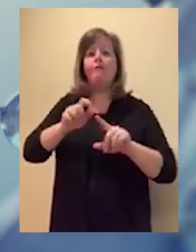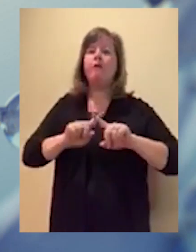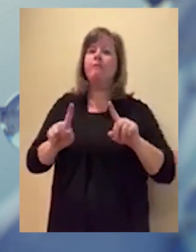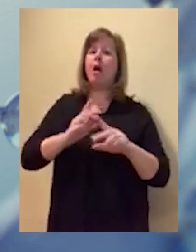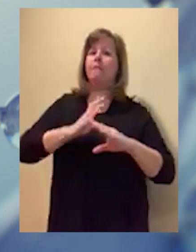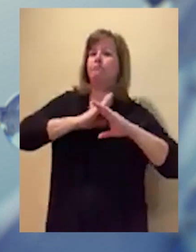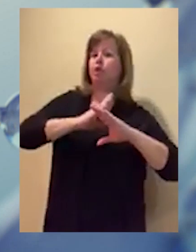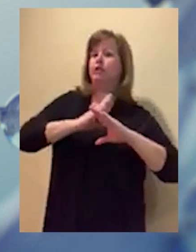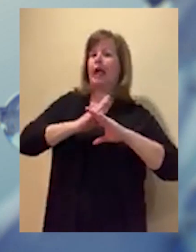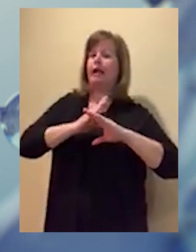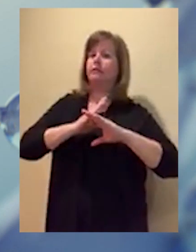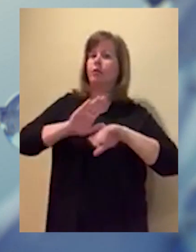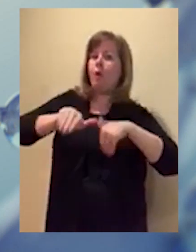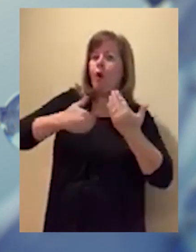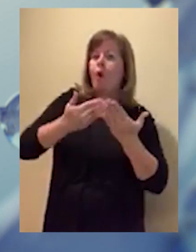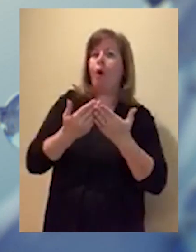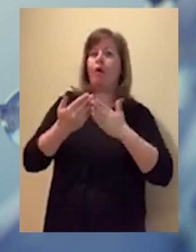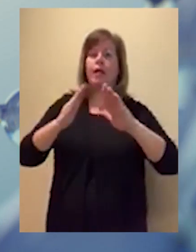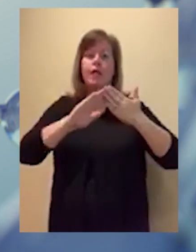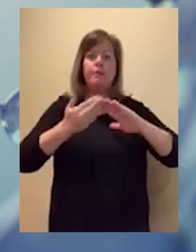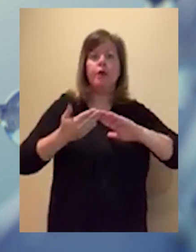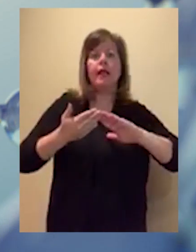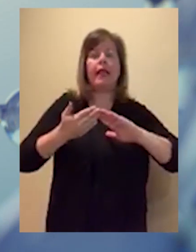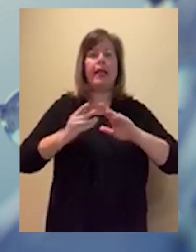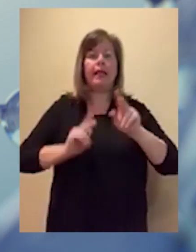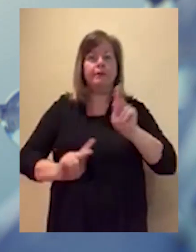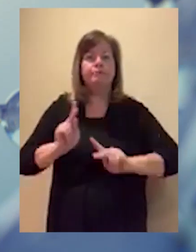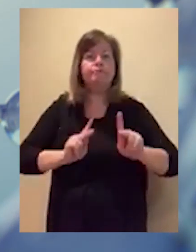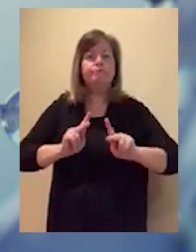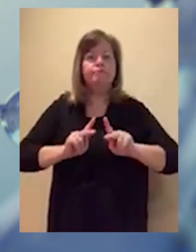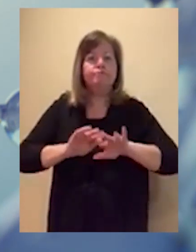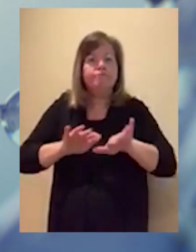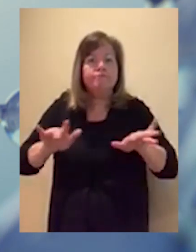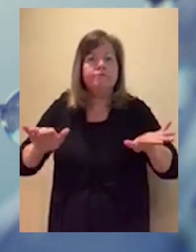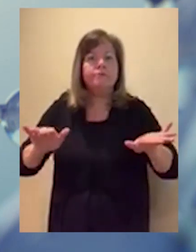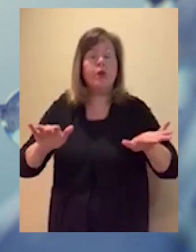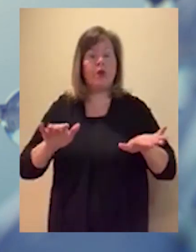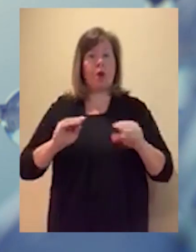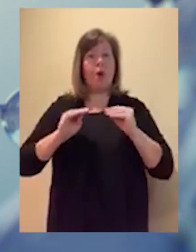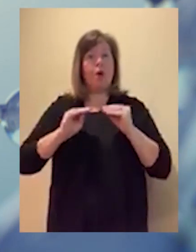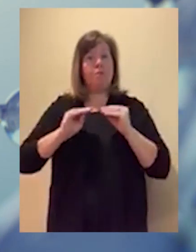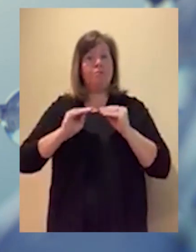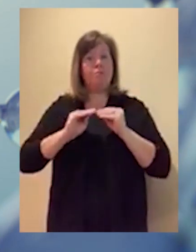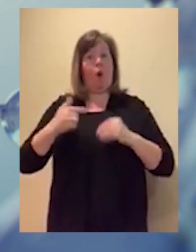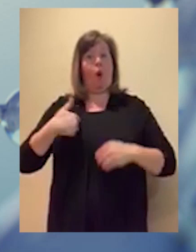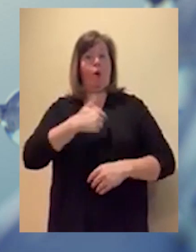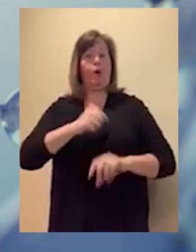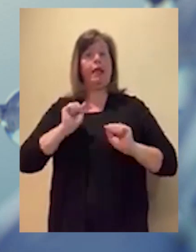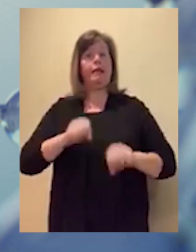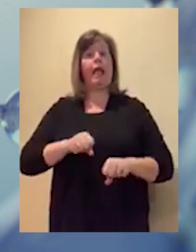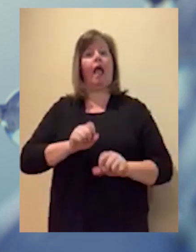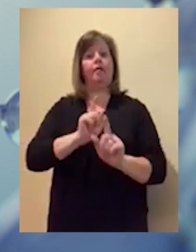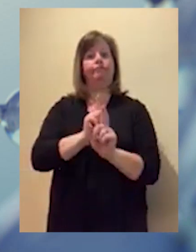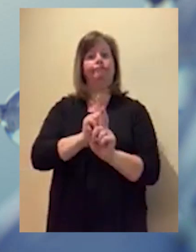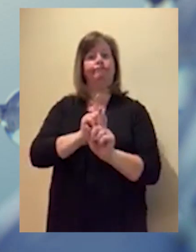todos en toda la comunidad. Porque cuanto más distanciamiento social podamos seguir creando y más que podamos